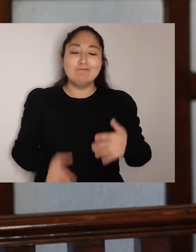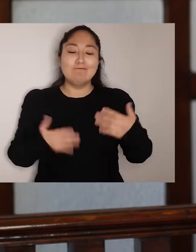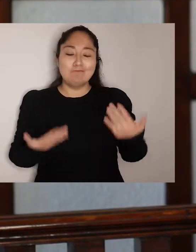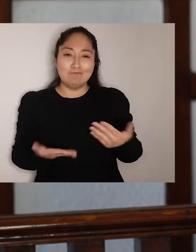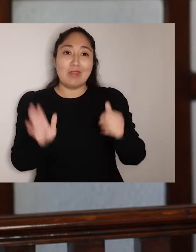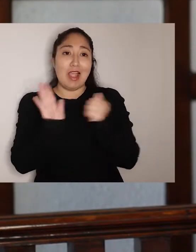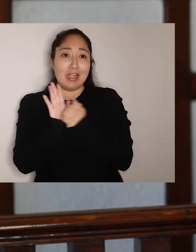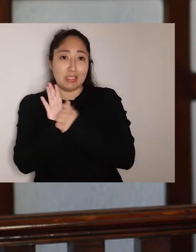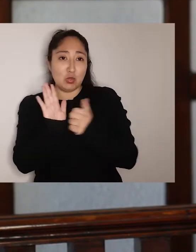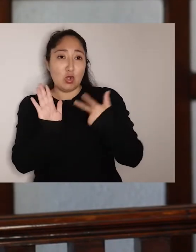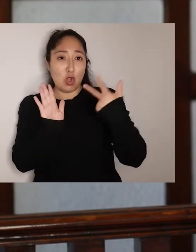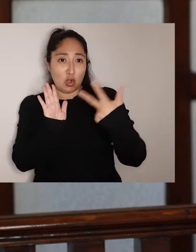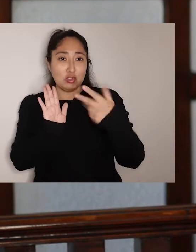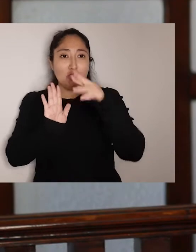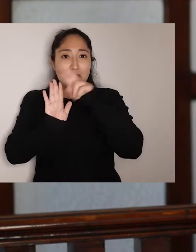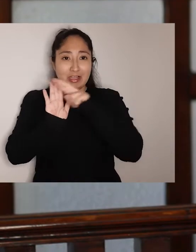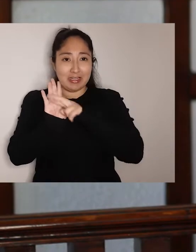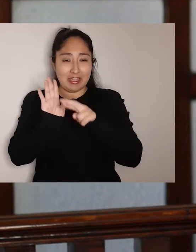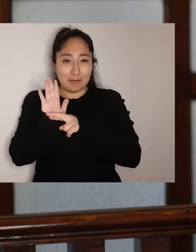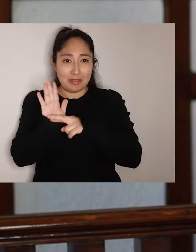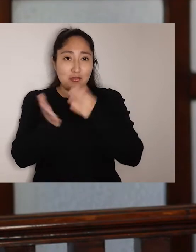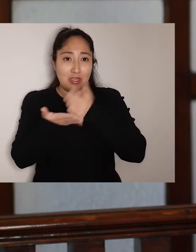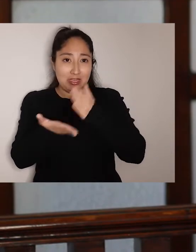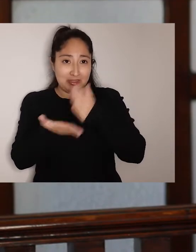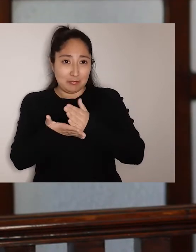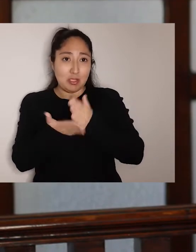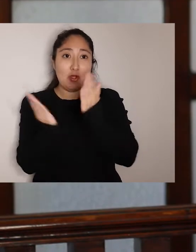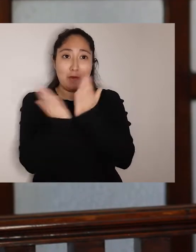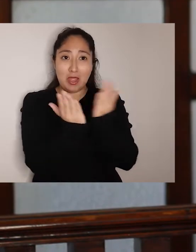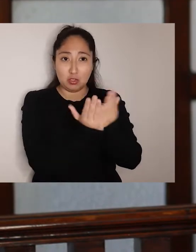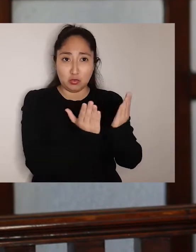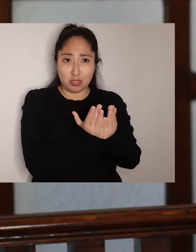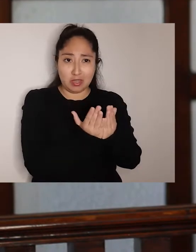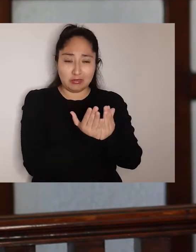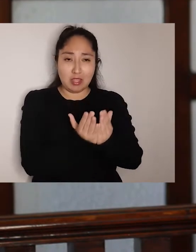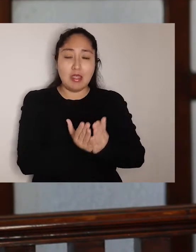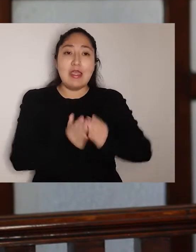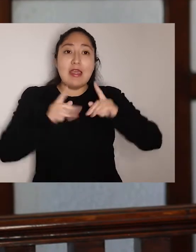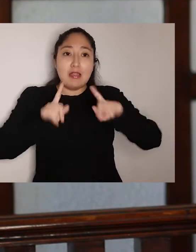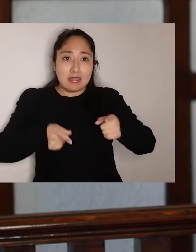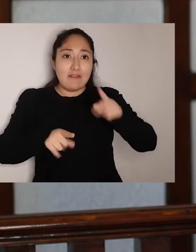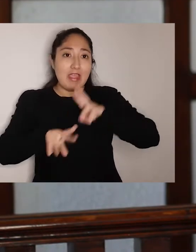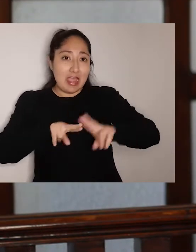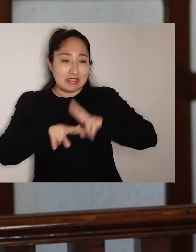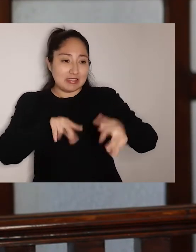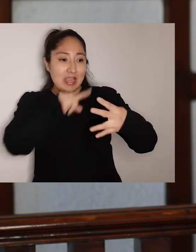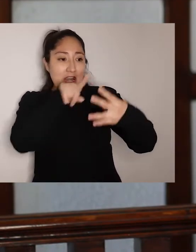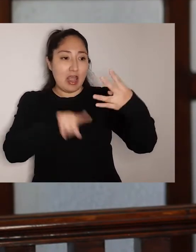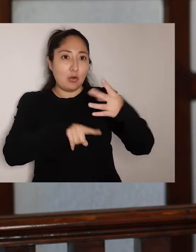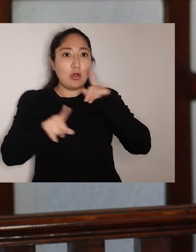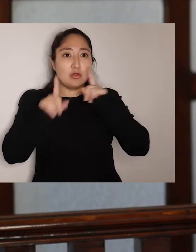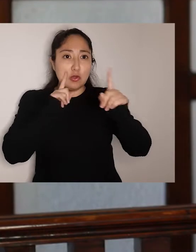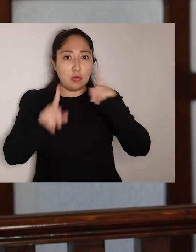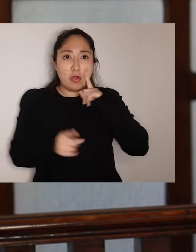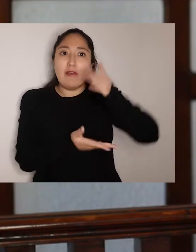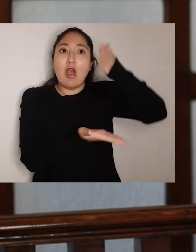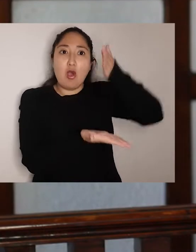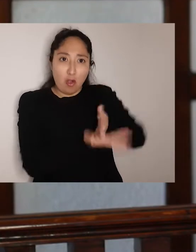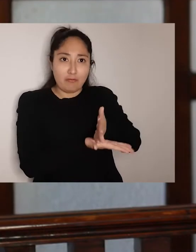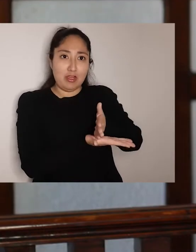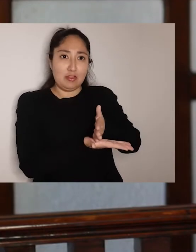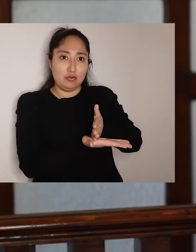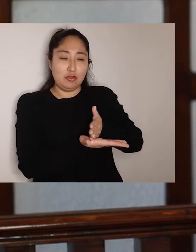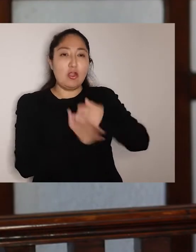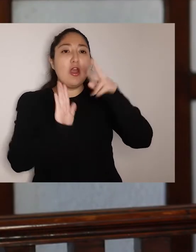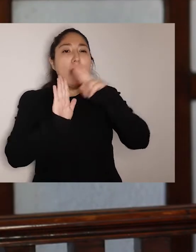indica el artículo 8 del Reglamento Académico para estudiantes de pregrado, rendir las cuatro pruebas de competencias habilitantes es obligatorio